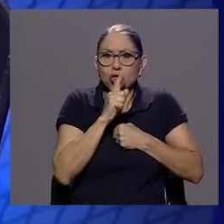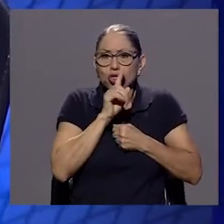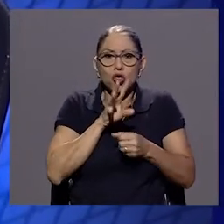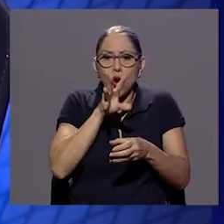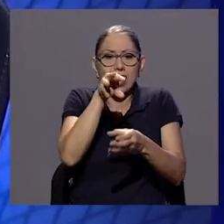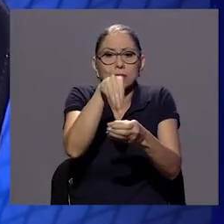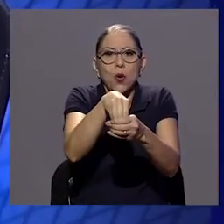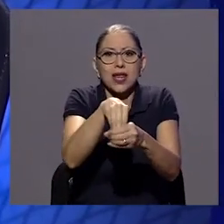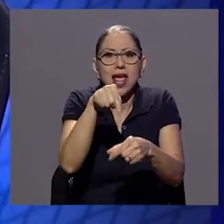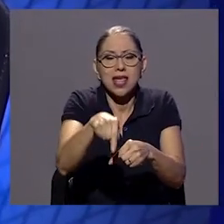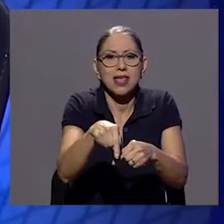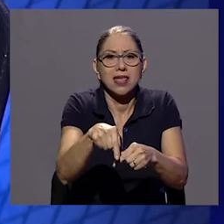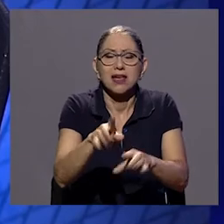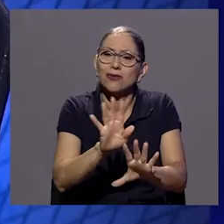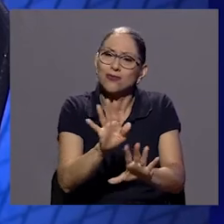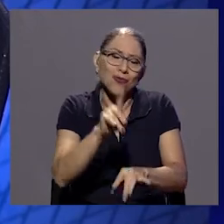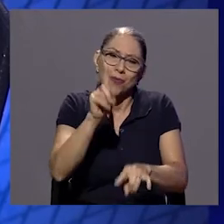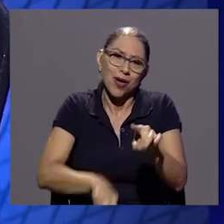realmente